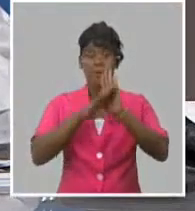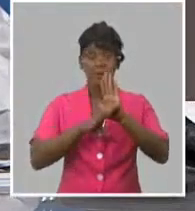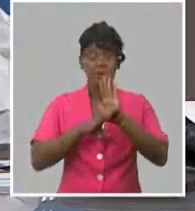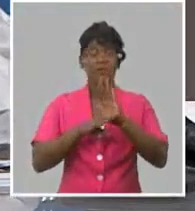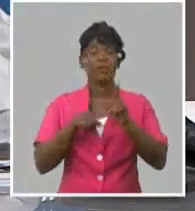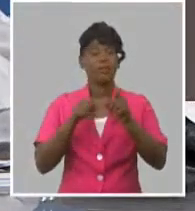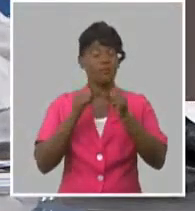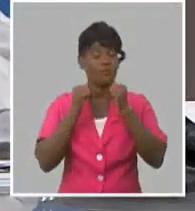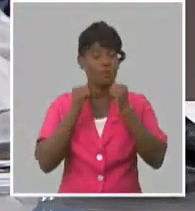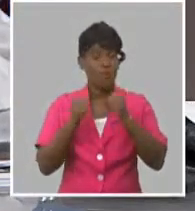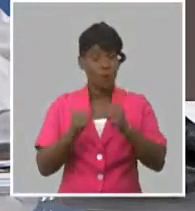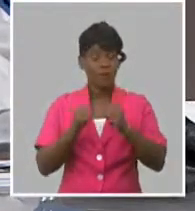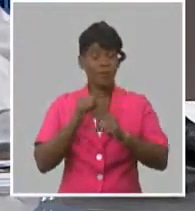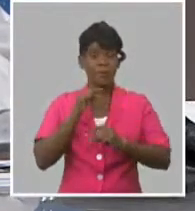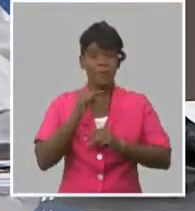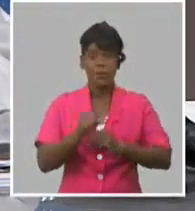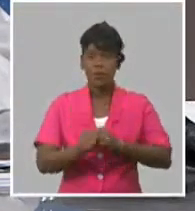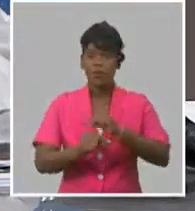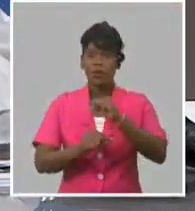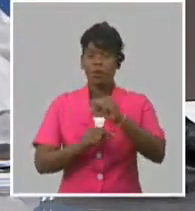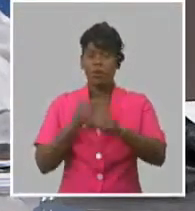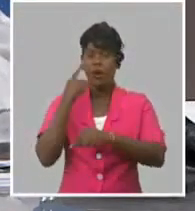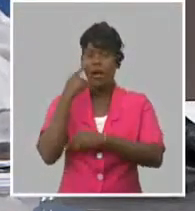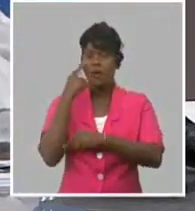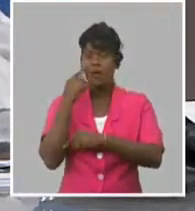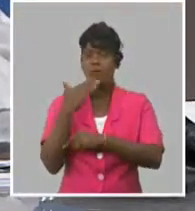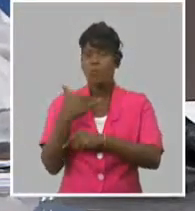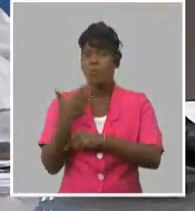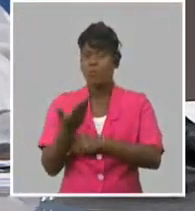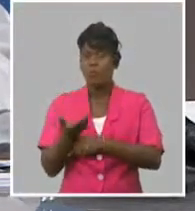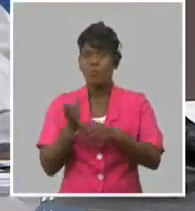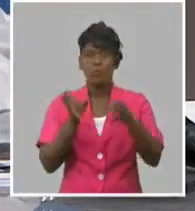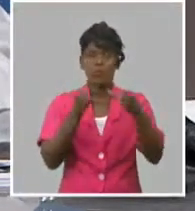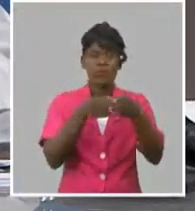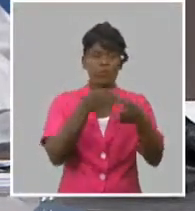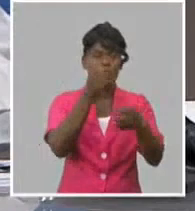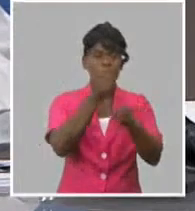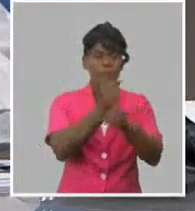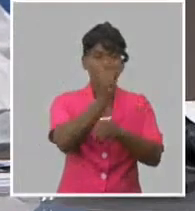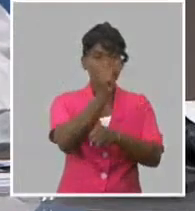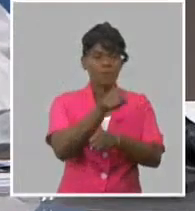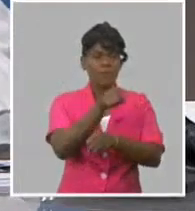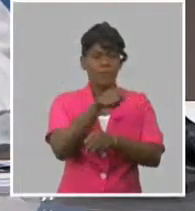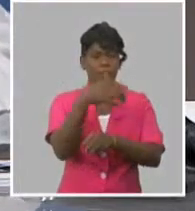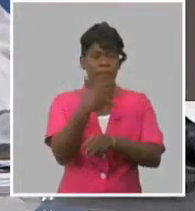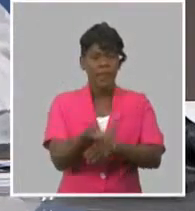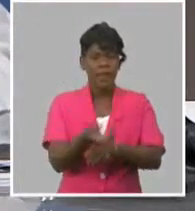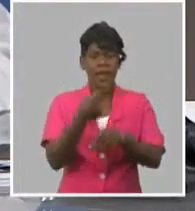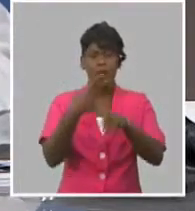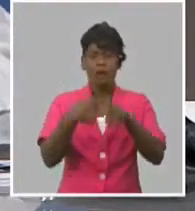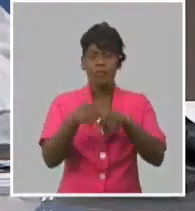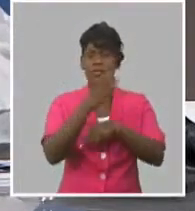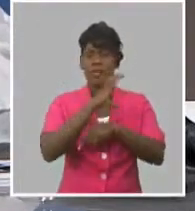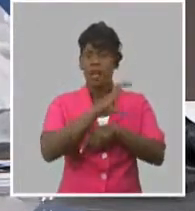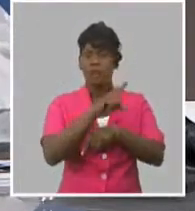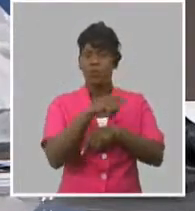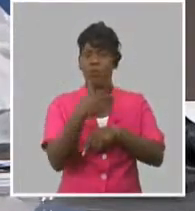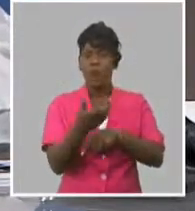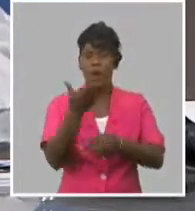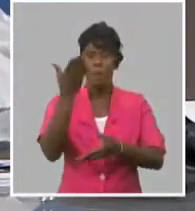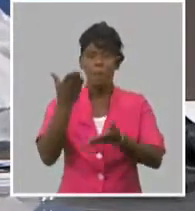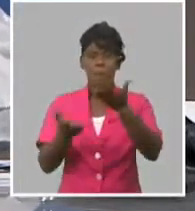parciales, no integrales, que todas en su momento resolvieron de alguna manera